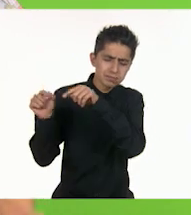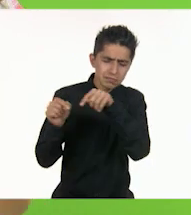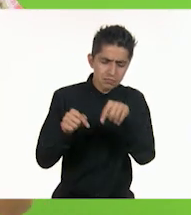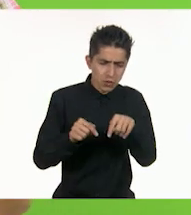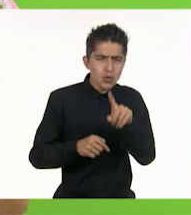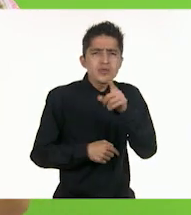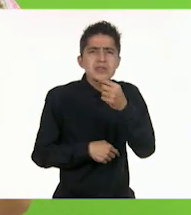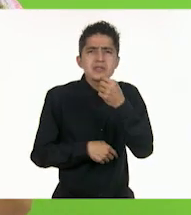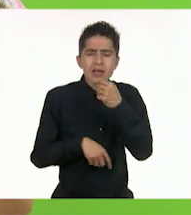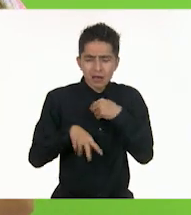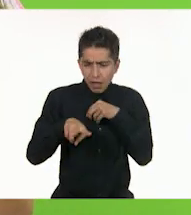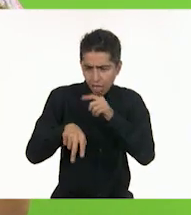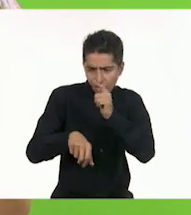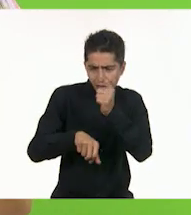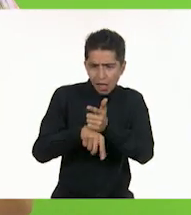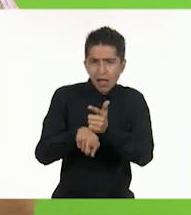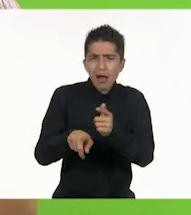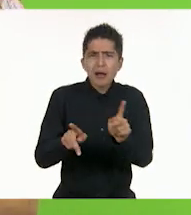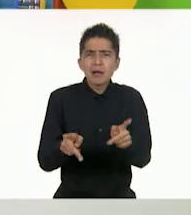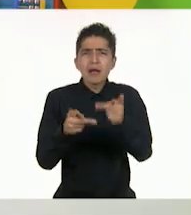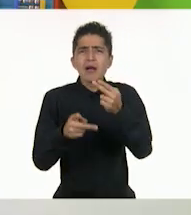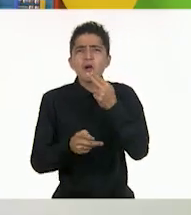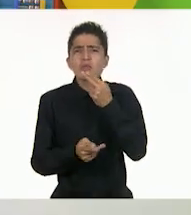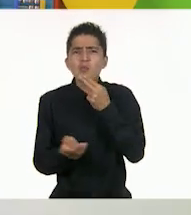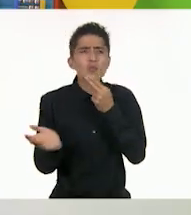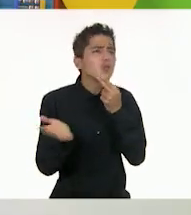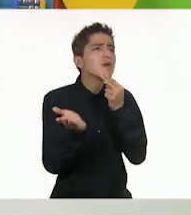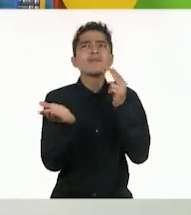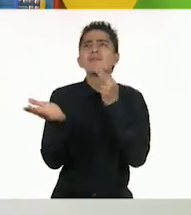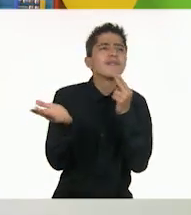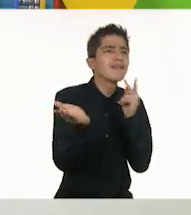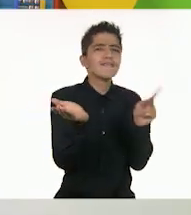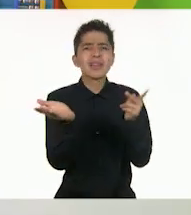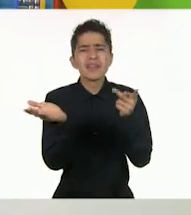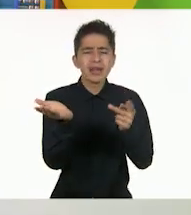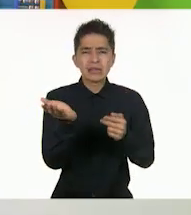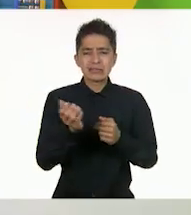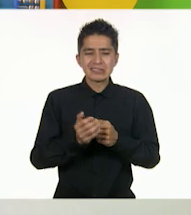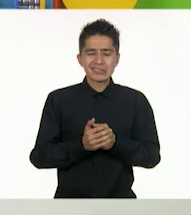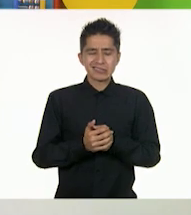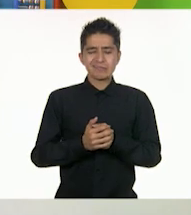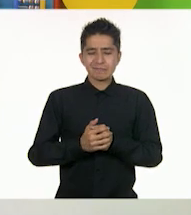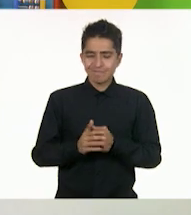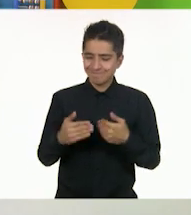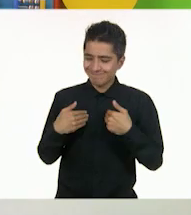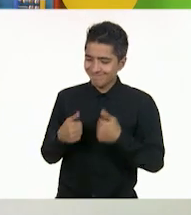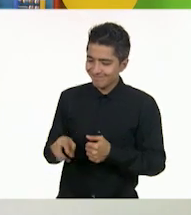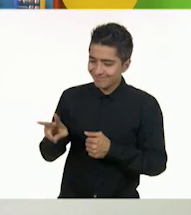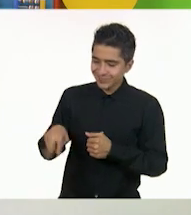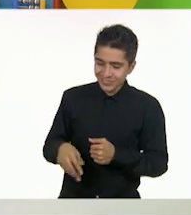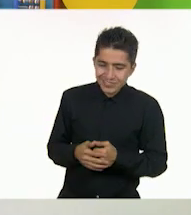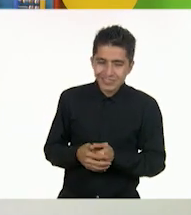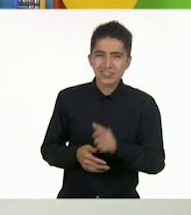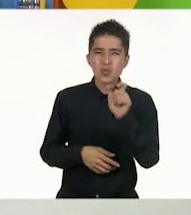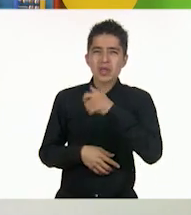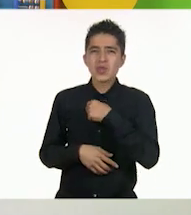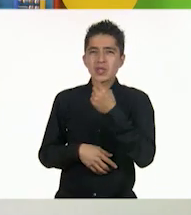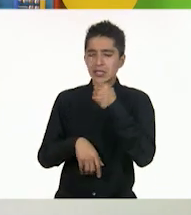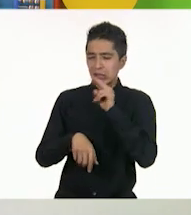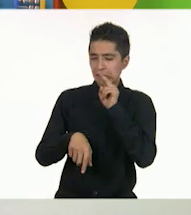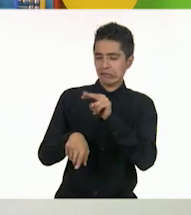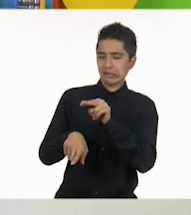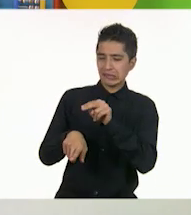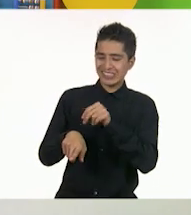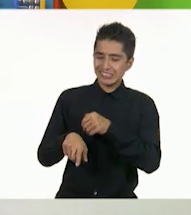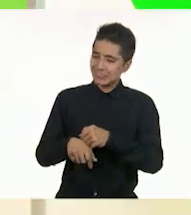que estaba vendiendo dulces en la calle. Te entiendo. Cuando veo a niños vendiendo algo en la calle, también pienso mucho